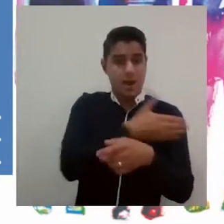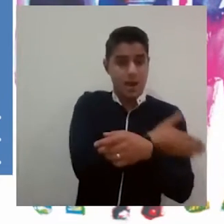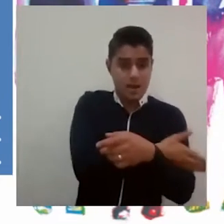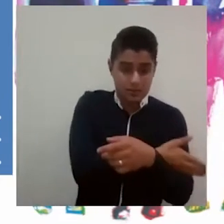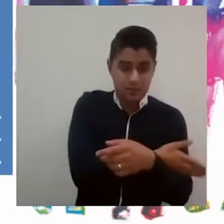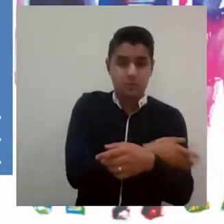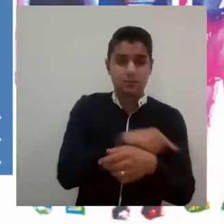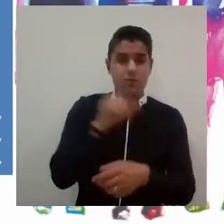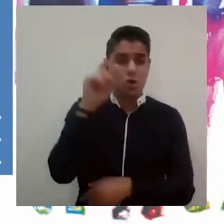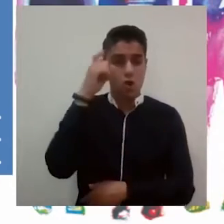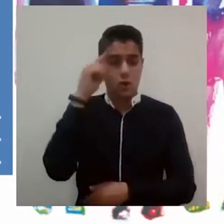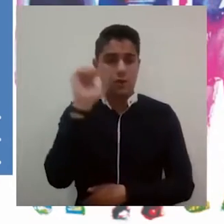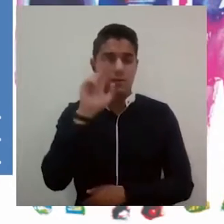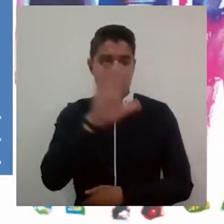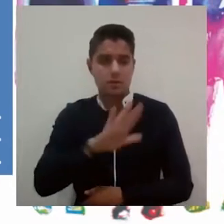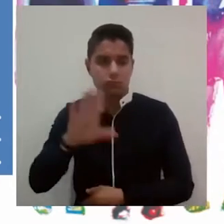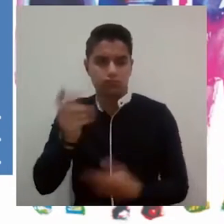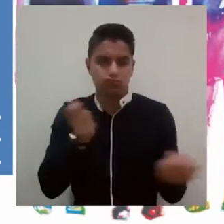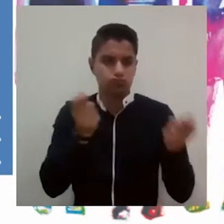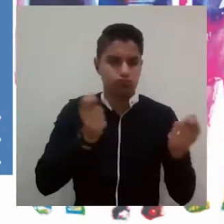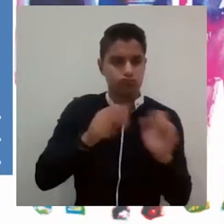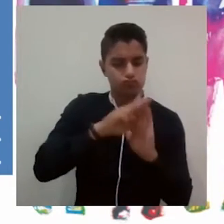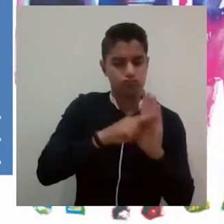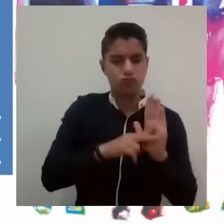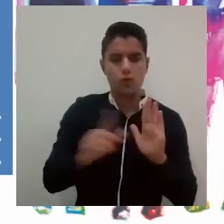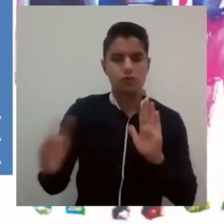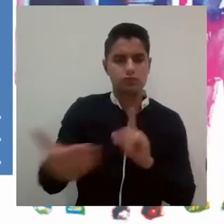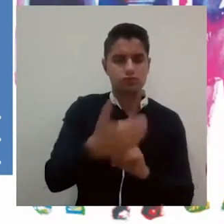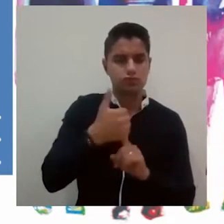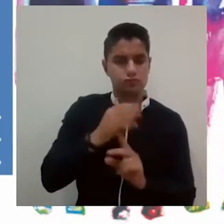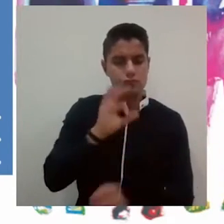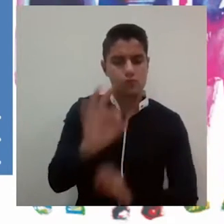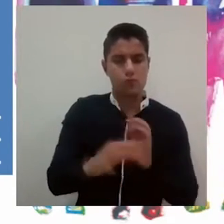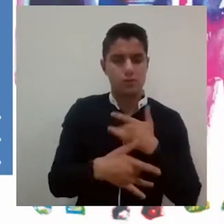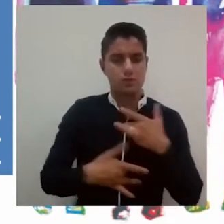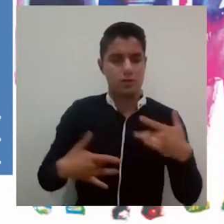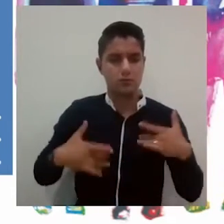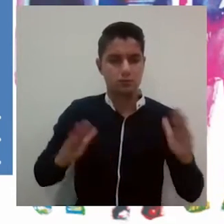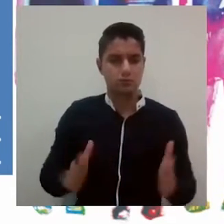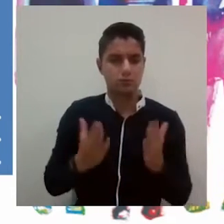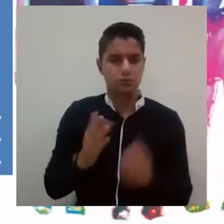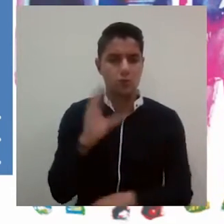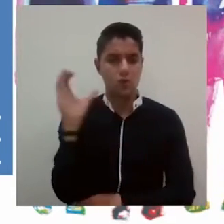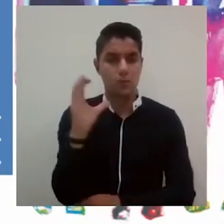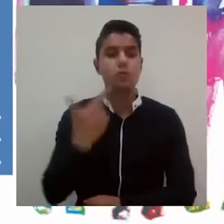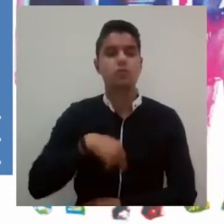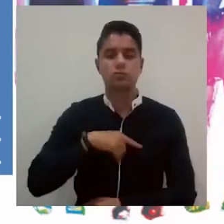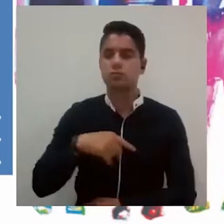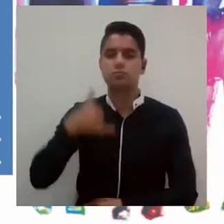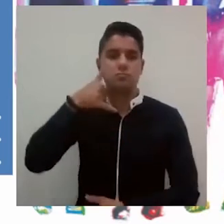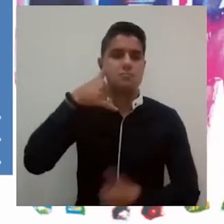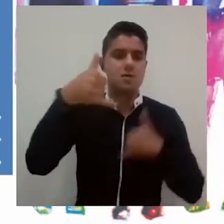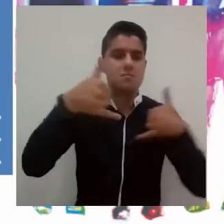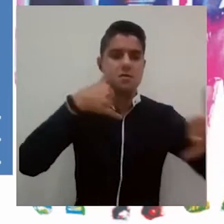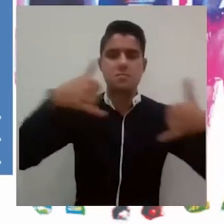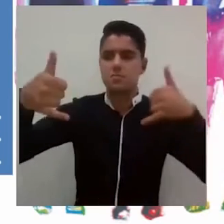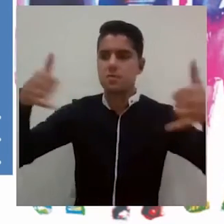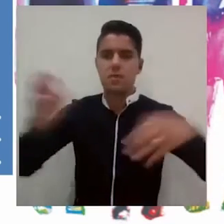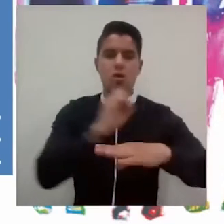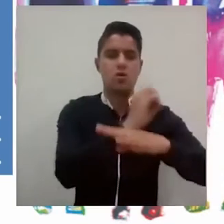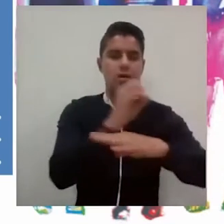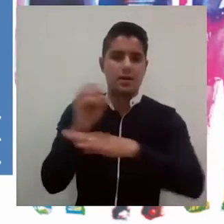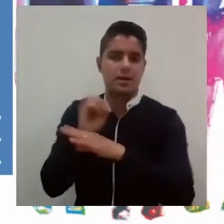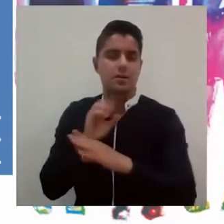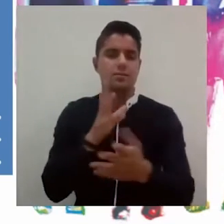antes que el gobierno nacional tomase todas las medidas dirigidas a cuidar el bienestar y la salud de los colombianos, empezamos a hacer llamadas